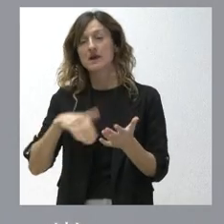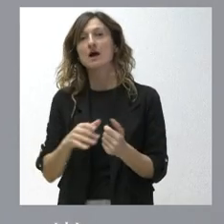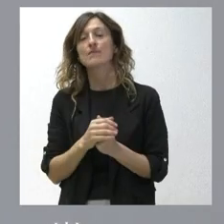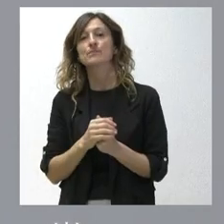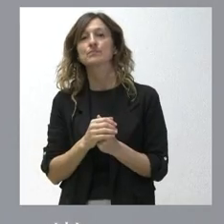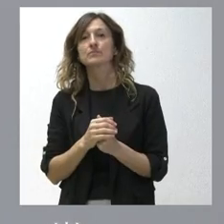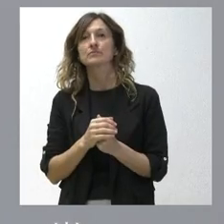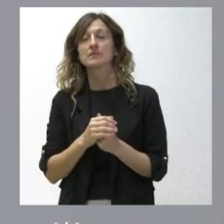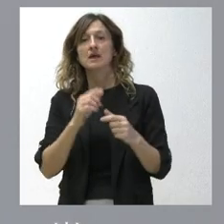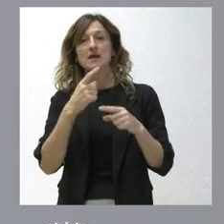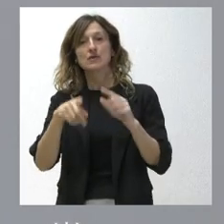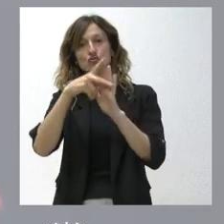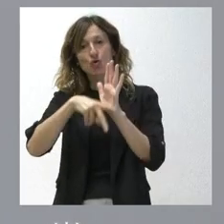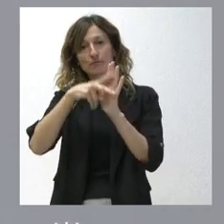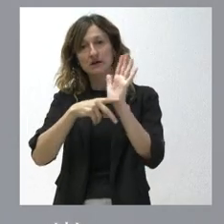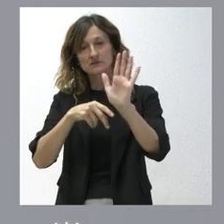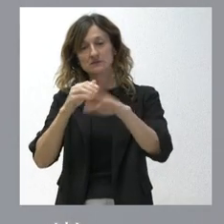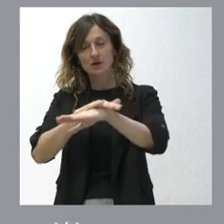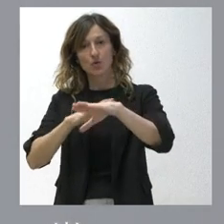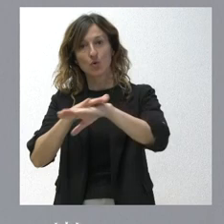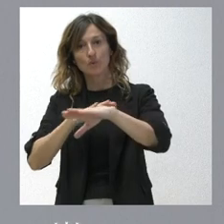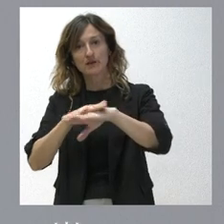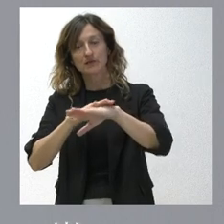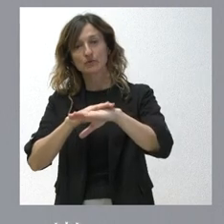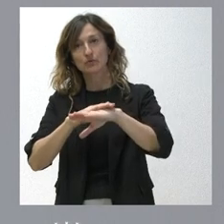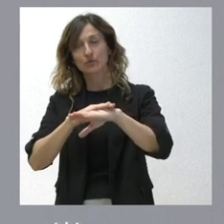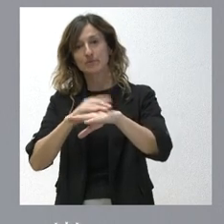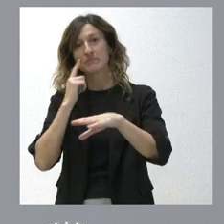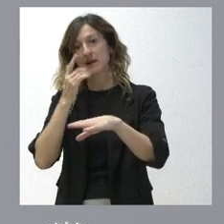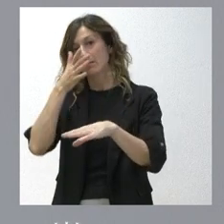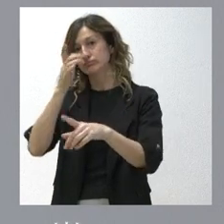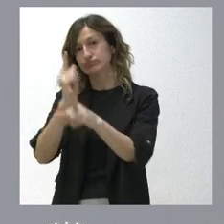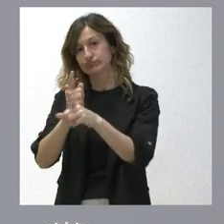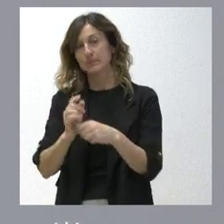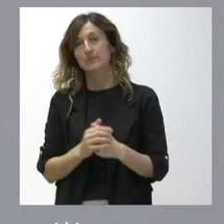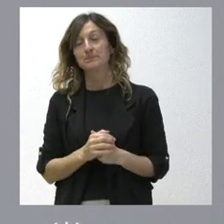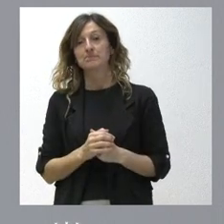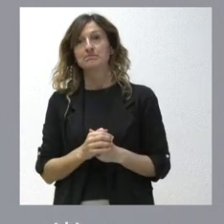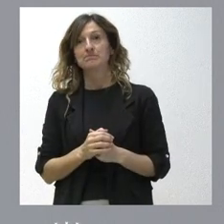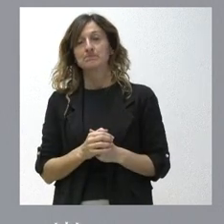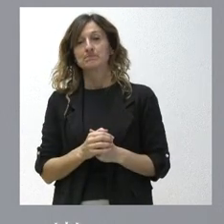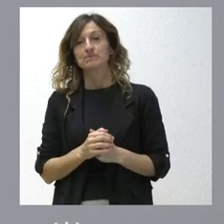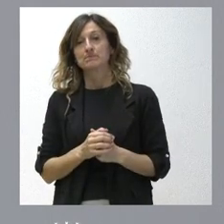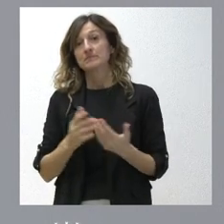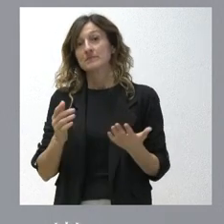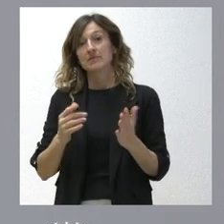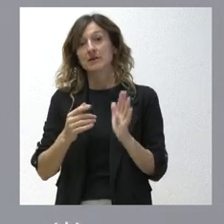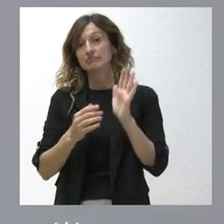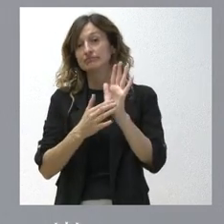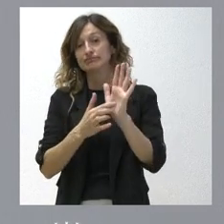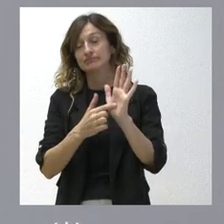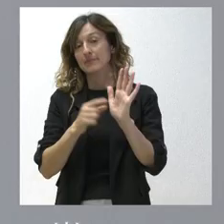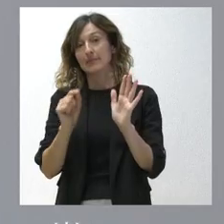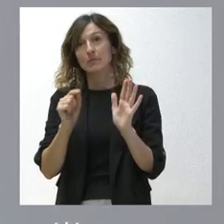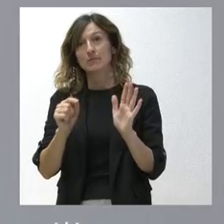elemento normativo del Gobierno sobre el cual recurrir, pero sea cual sea ese instrumento, nuestra idea, lógicamente, es